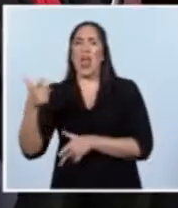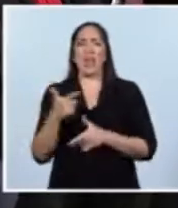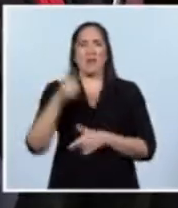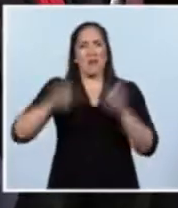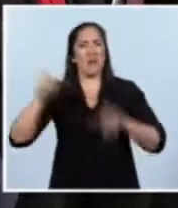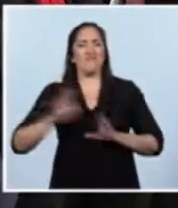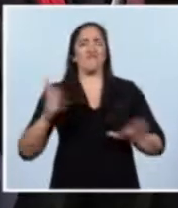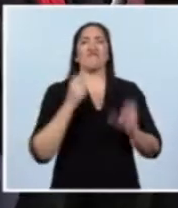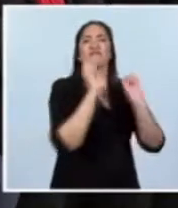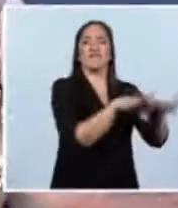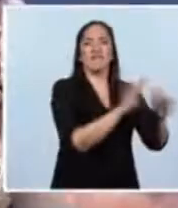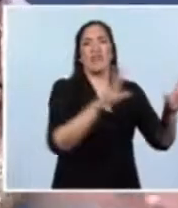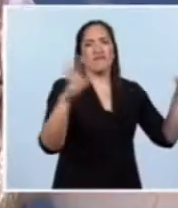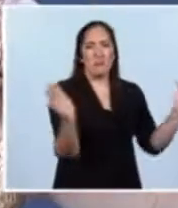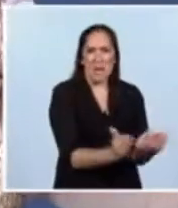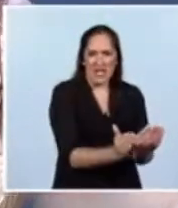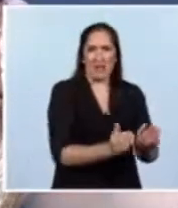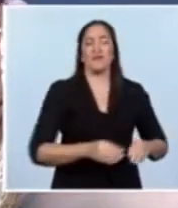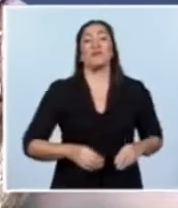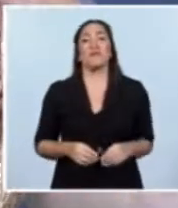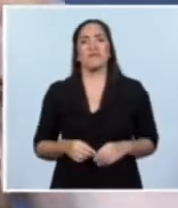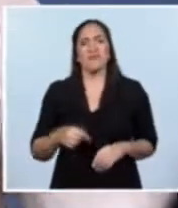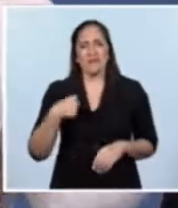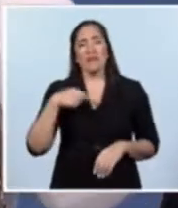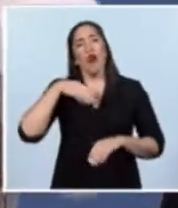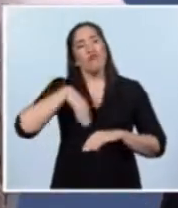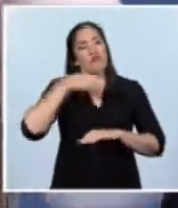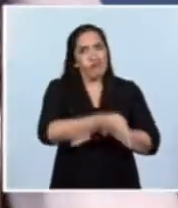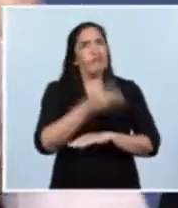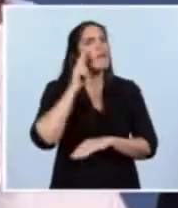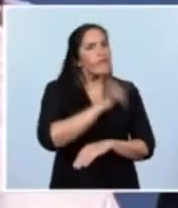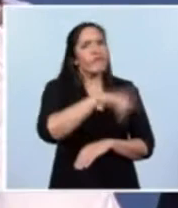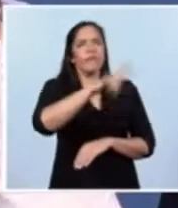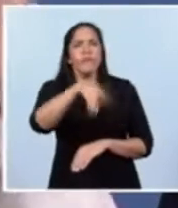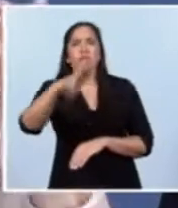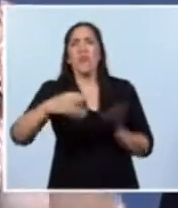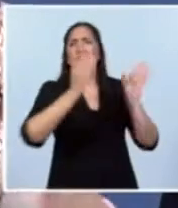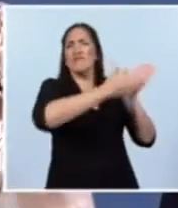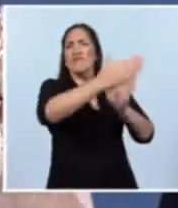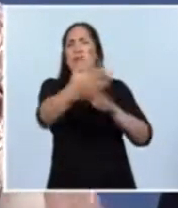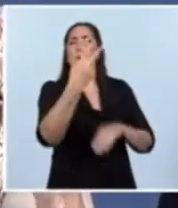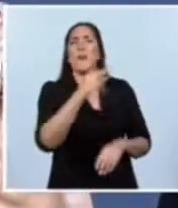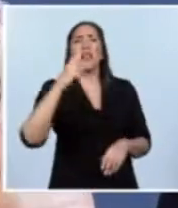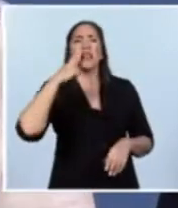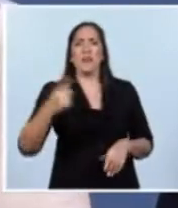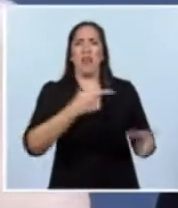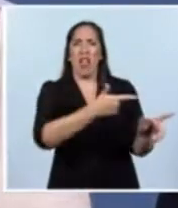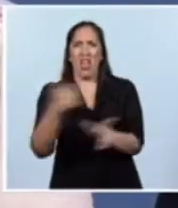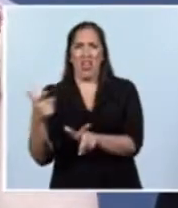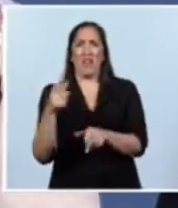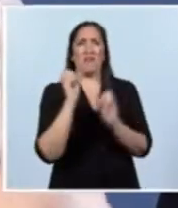Recién cuando recorríamos los inmensos cajones donde están las más de 20.000 armas que van a ser destruidas,